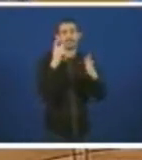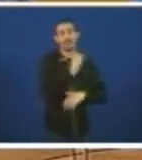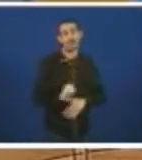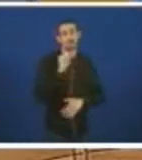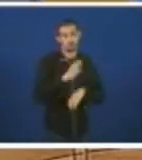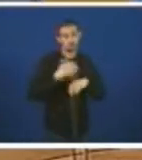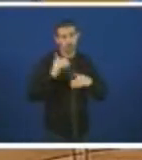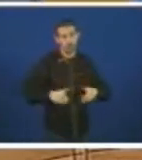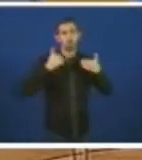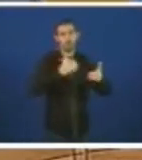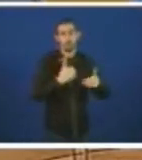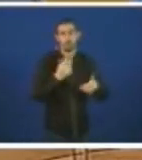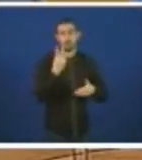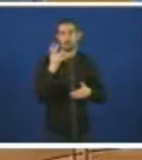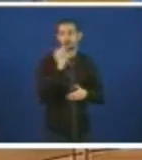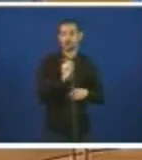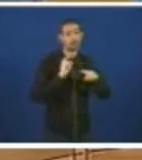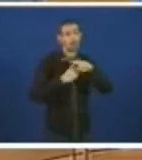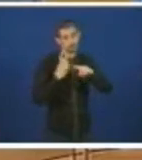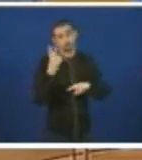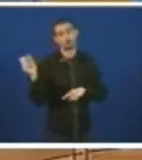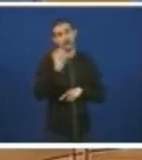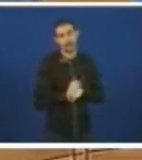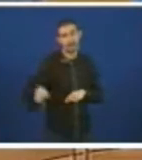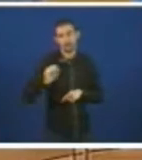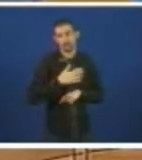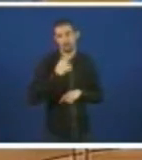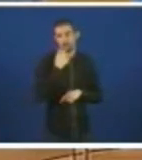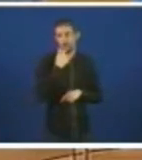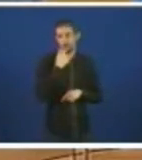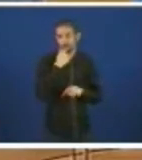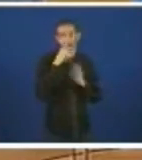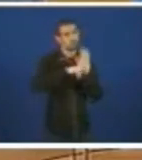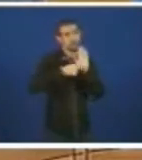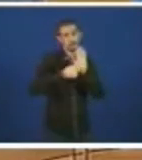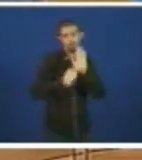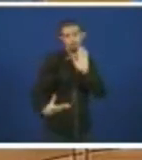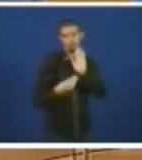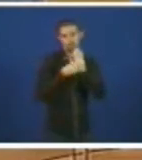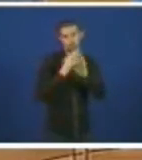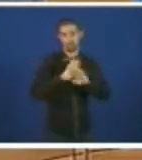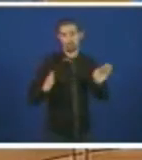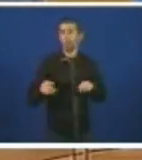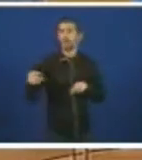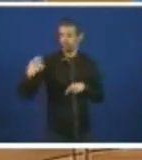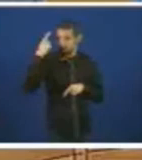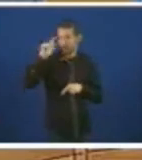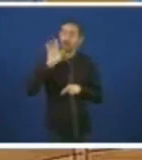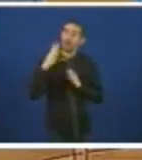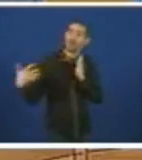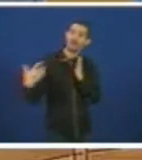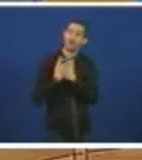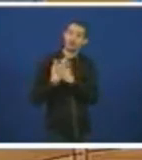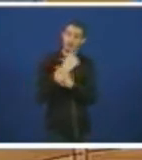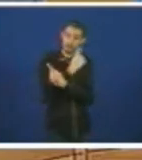prórroga de dous máis dous anos como é preceptivo normativamente. Como vostede ben indica na súa pergunta,